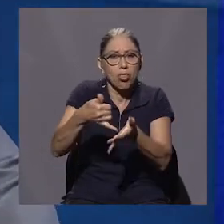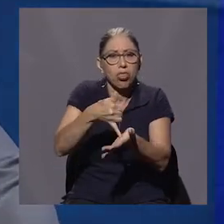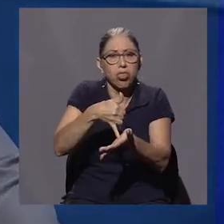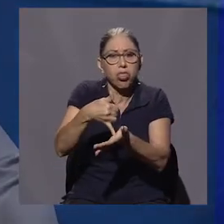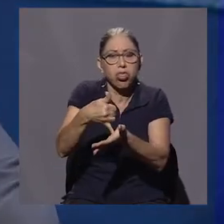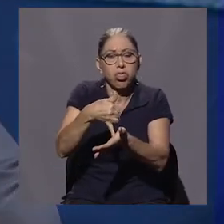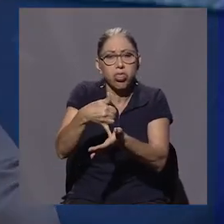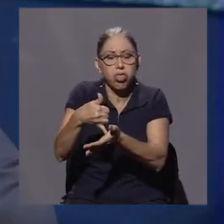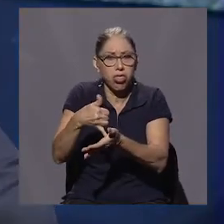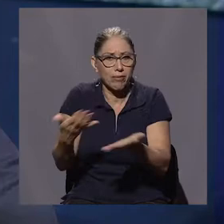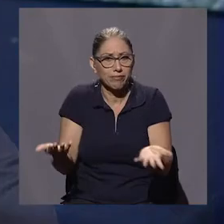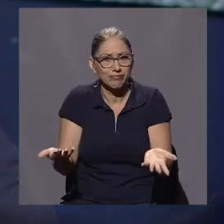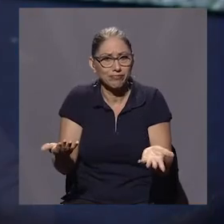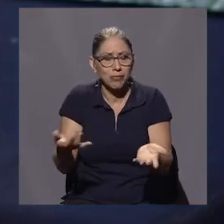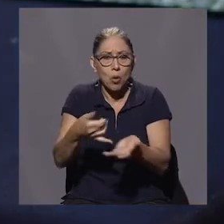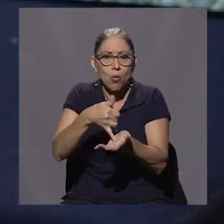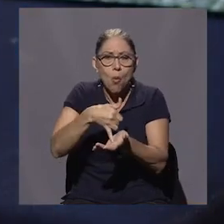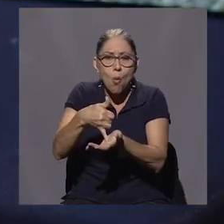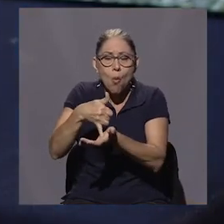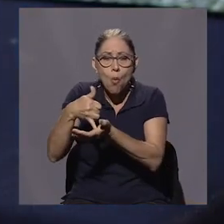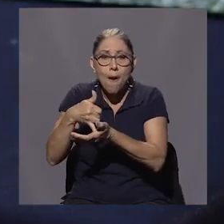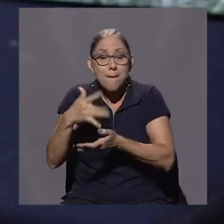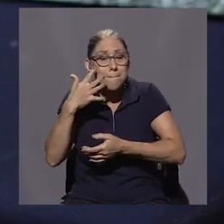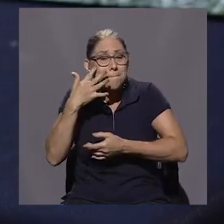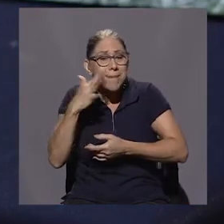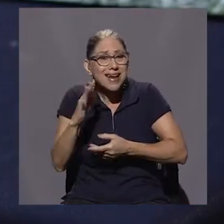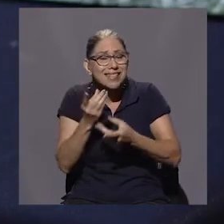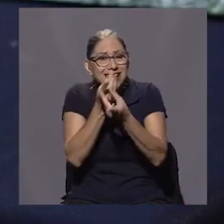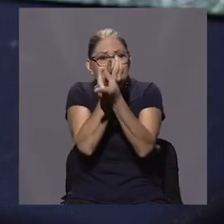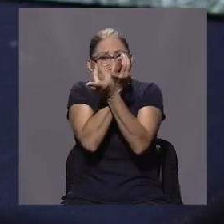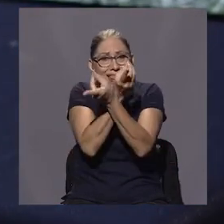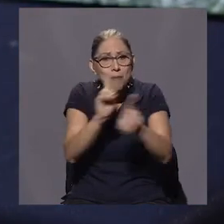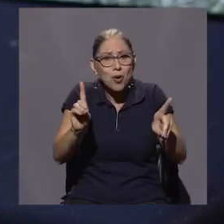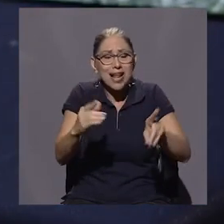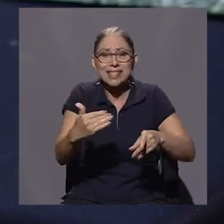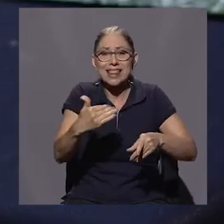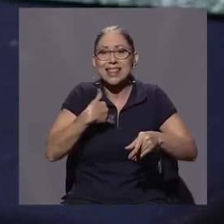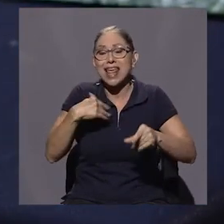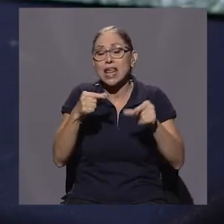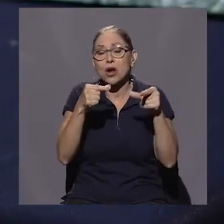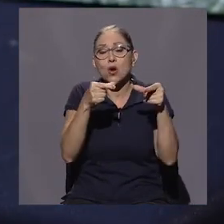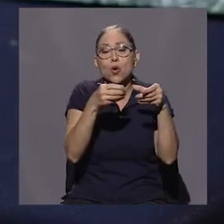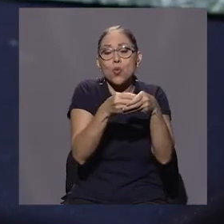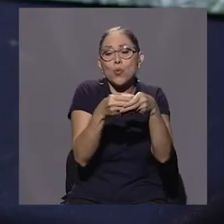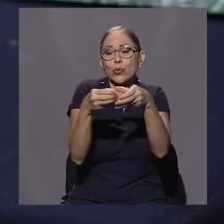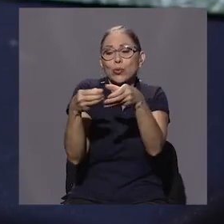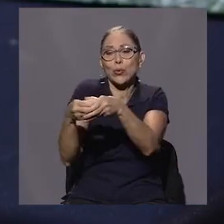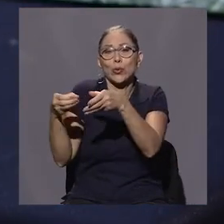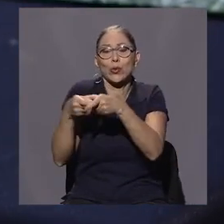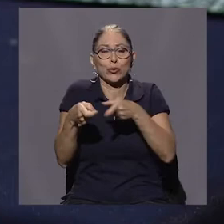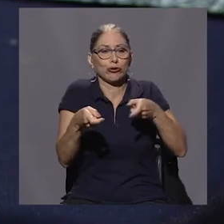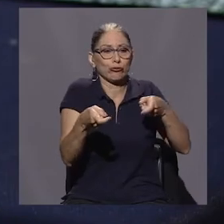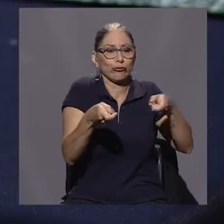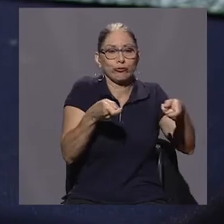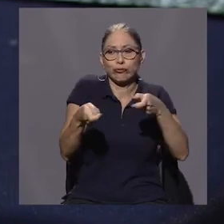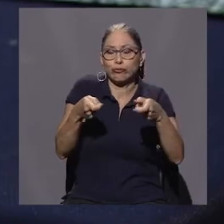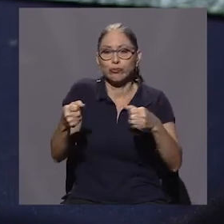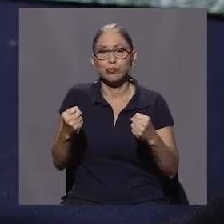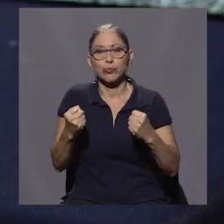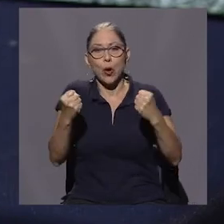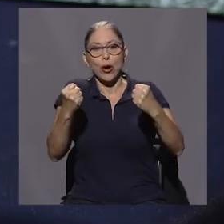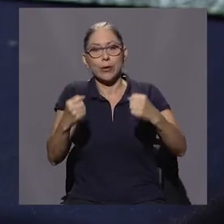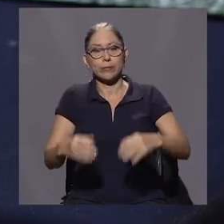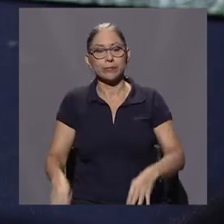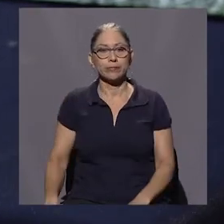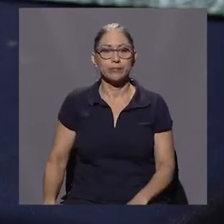democracia que parece, tiene una serie de fuerzas centrífugas que manejan un poder y hoy